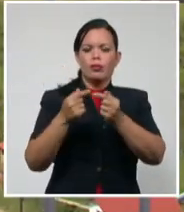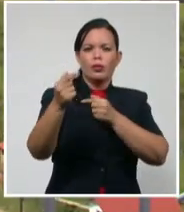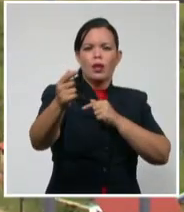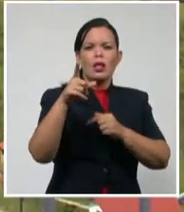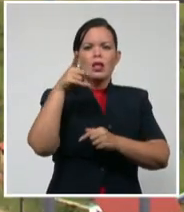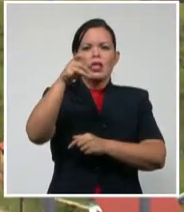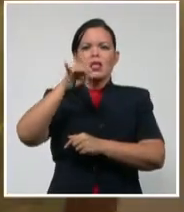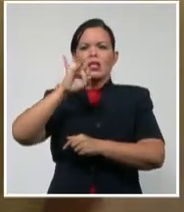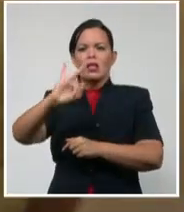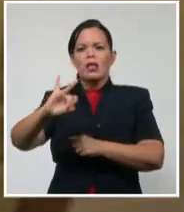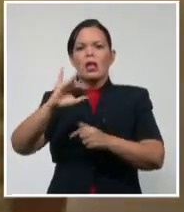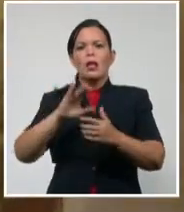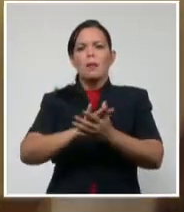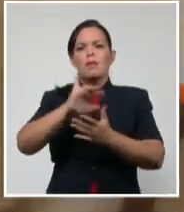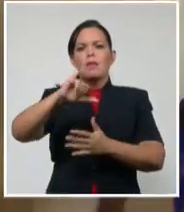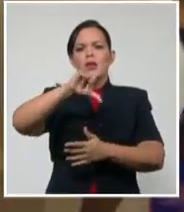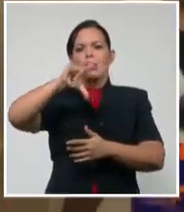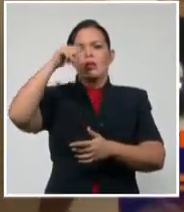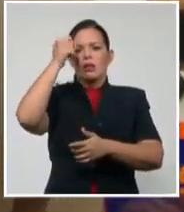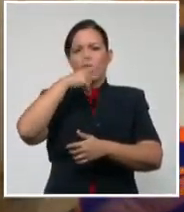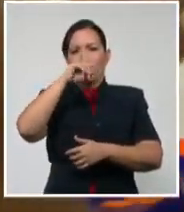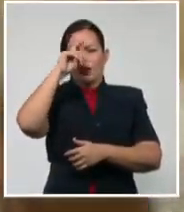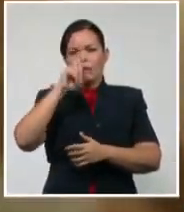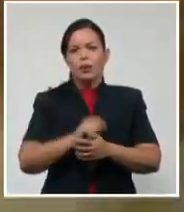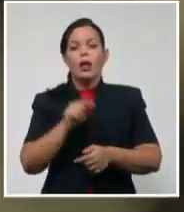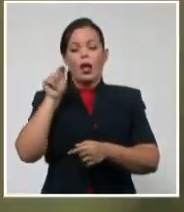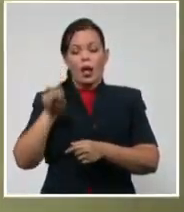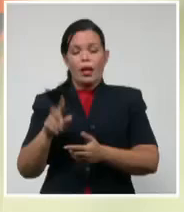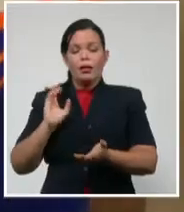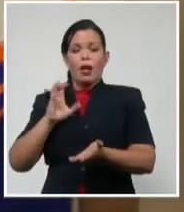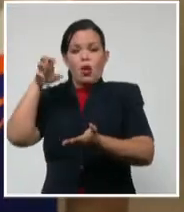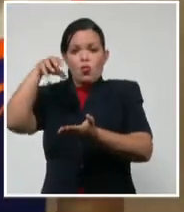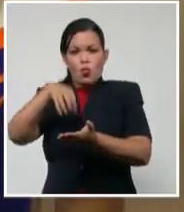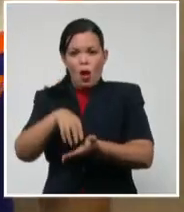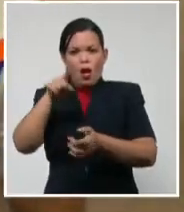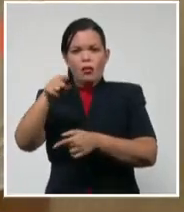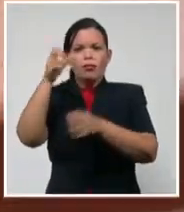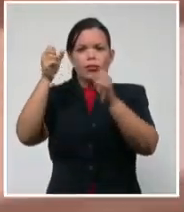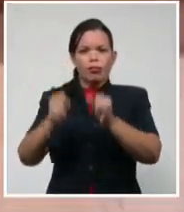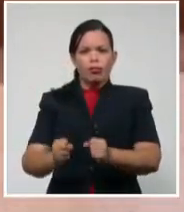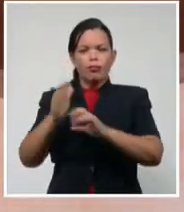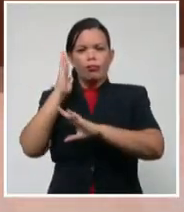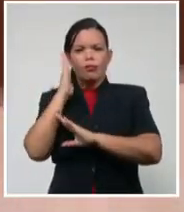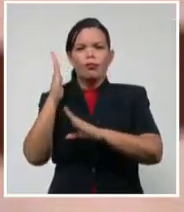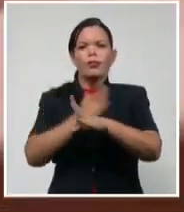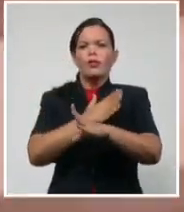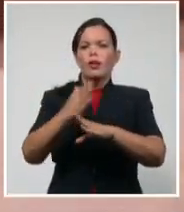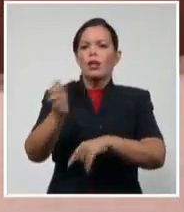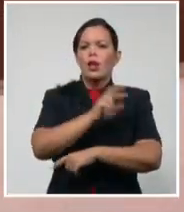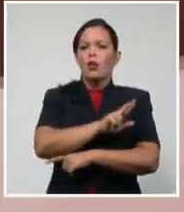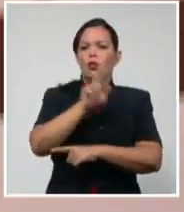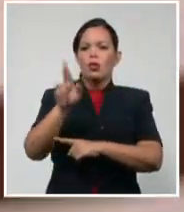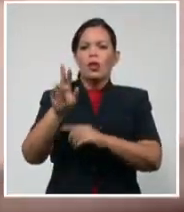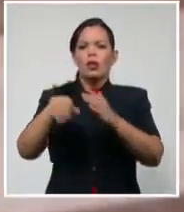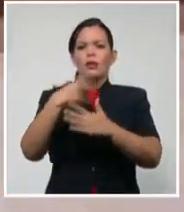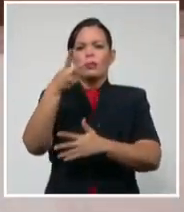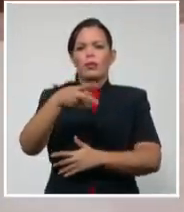manvisado cubano en la guerra de independencia, sitio donde pernoctó Félix Ruénes junto a sus tropas el 28 de julio de